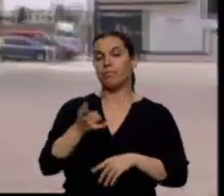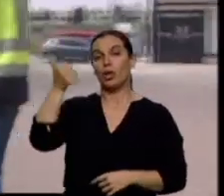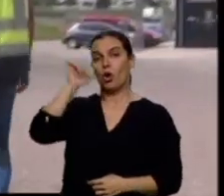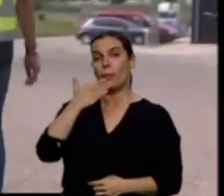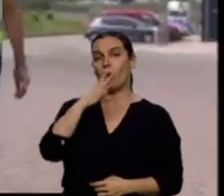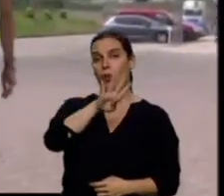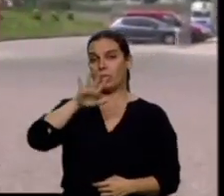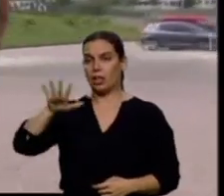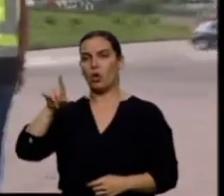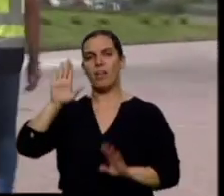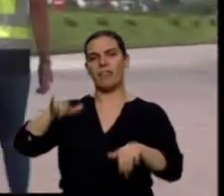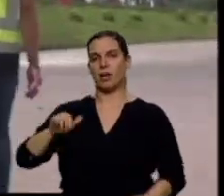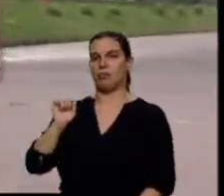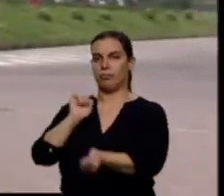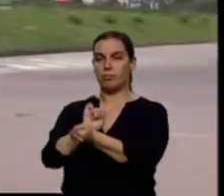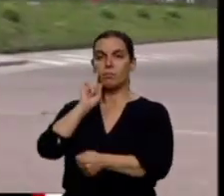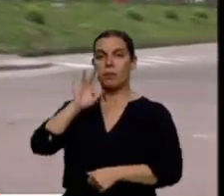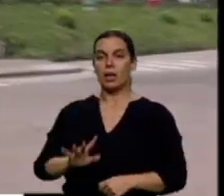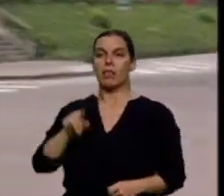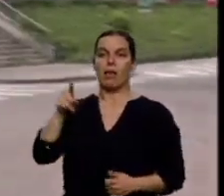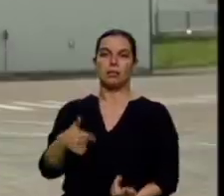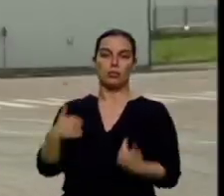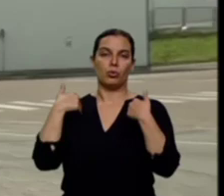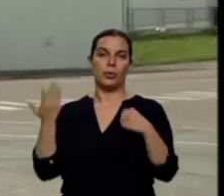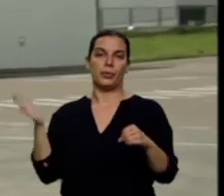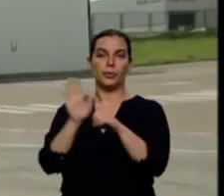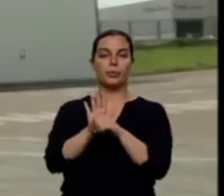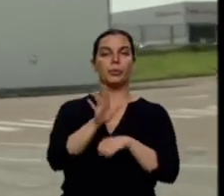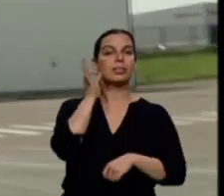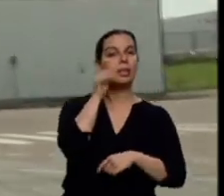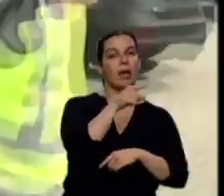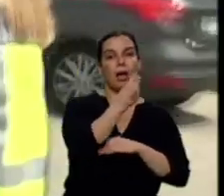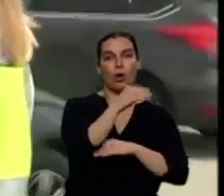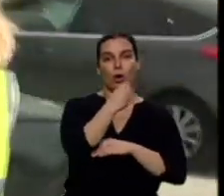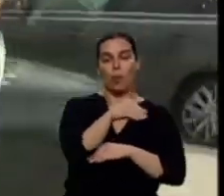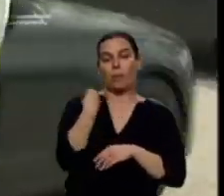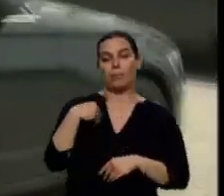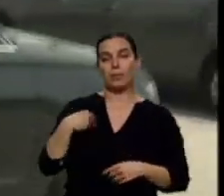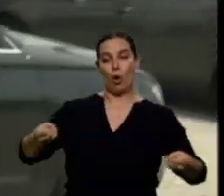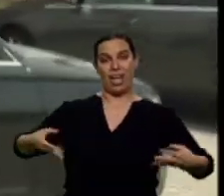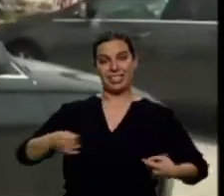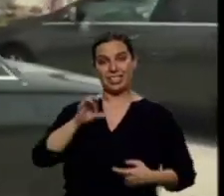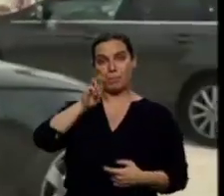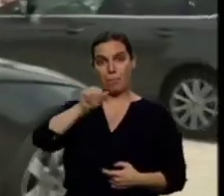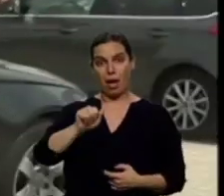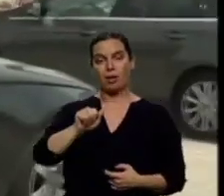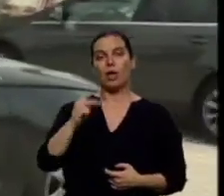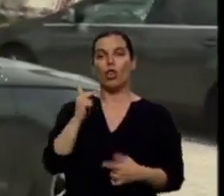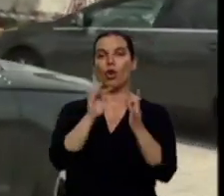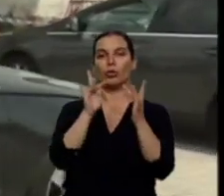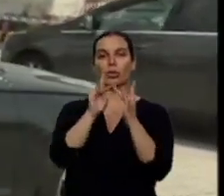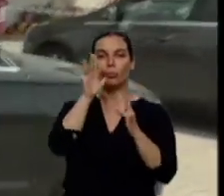detenido como presunto autor de violar a una joven en un spa con la que contactó bajo una falsa oferta de